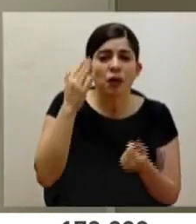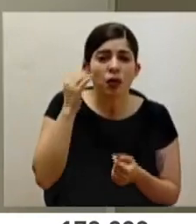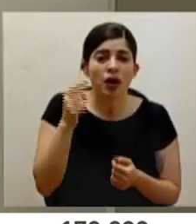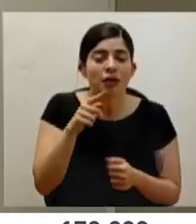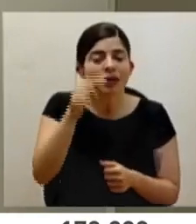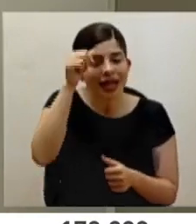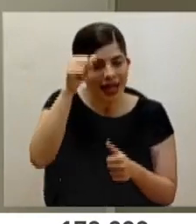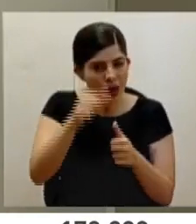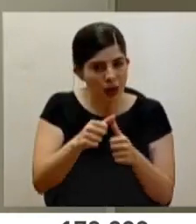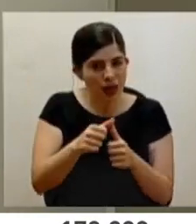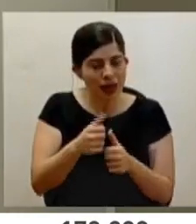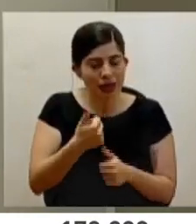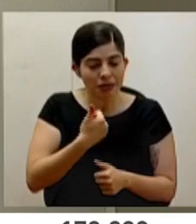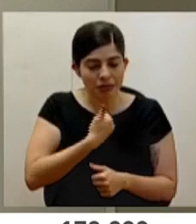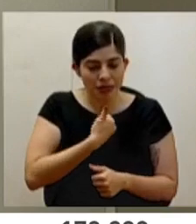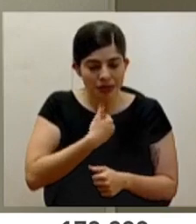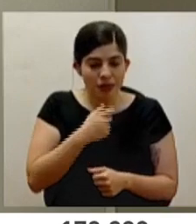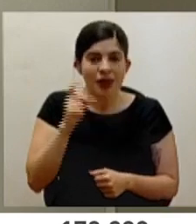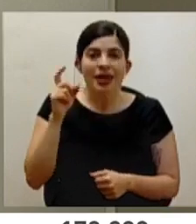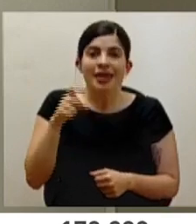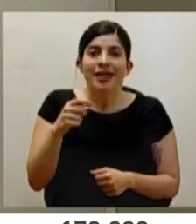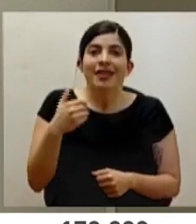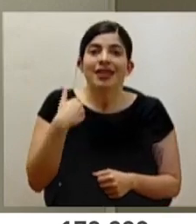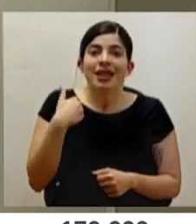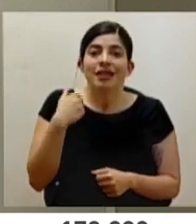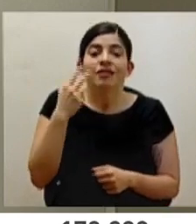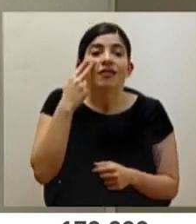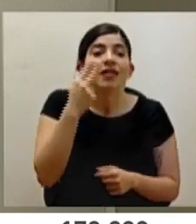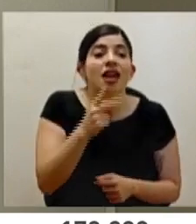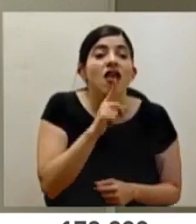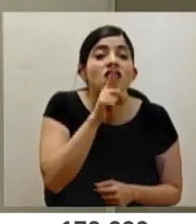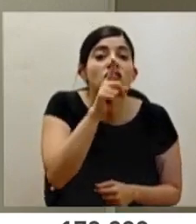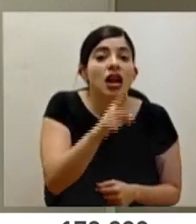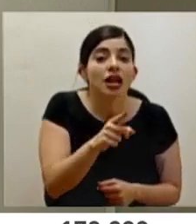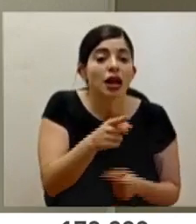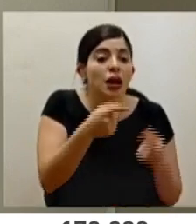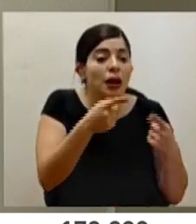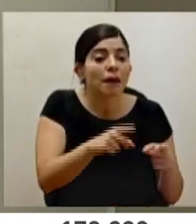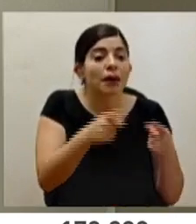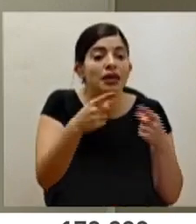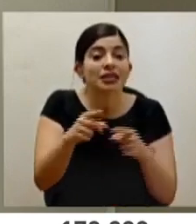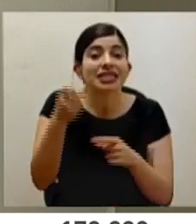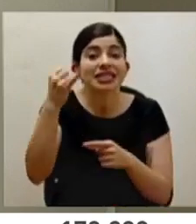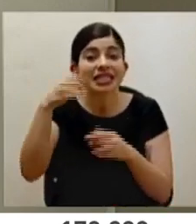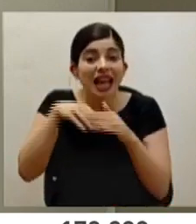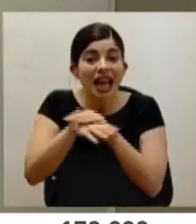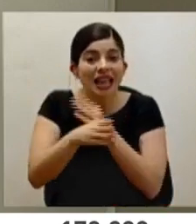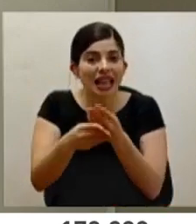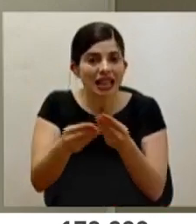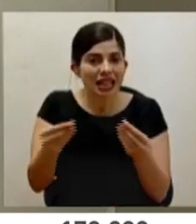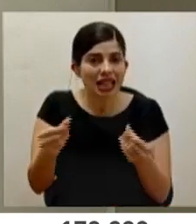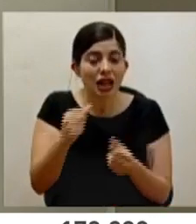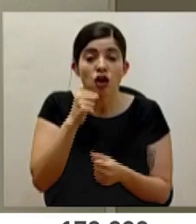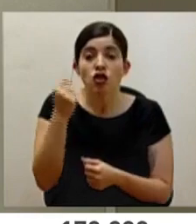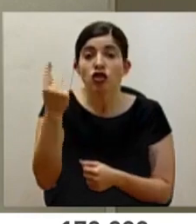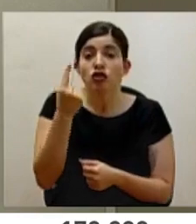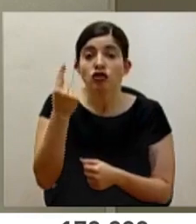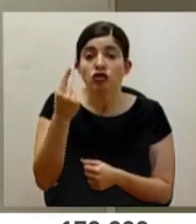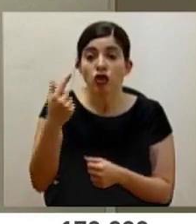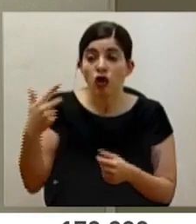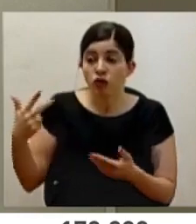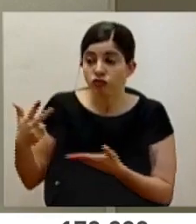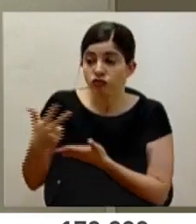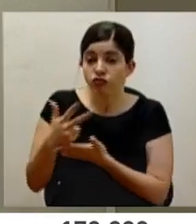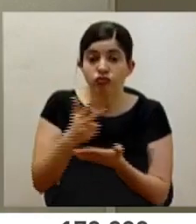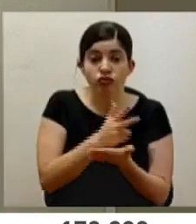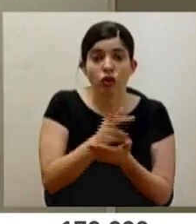uno también tiene que tener la realidad de todo lo que está pasando al ingreso por tierra. No solamente vienen de los países vecinos, sino